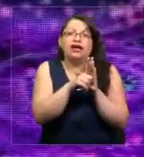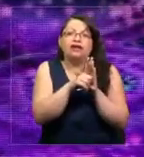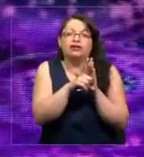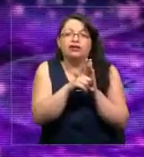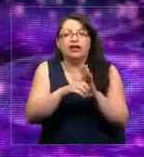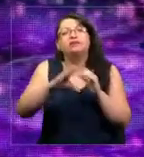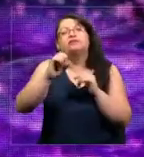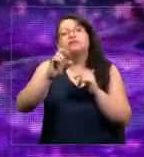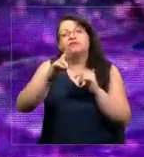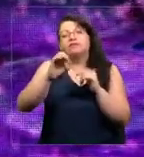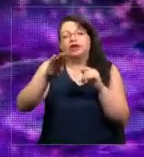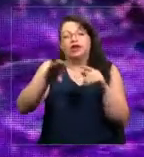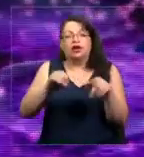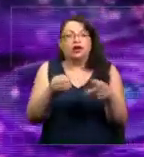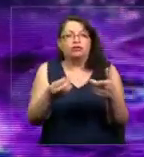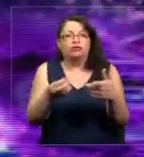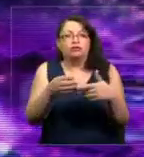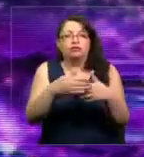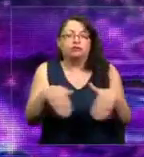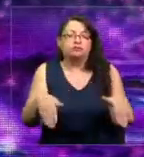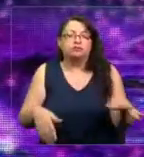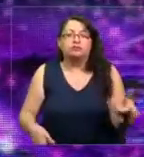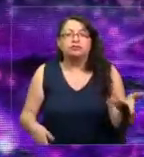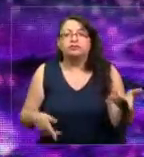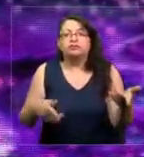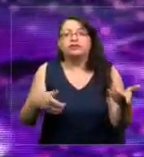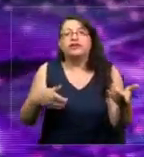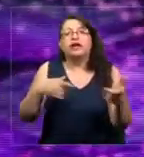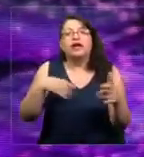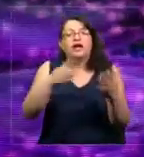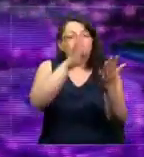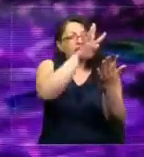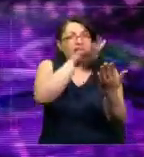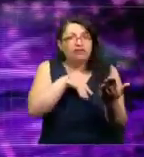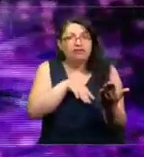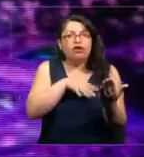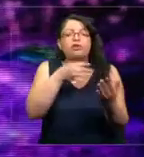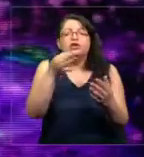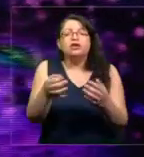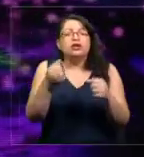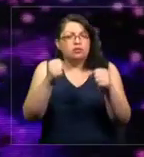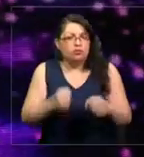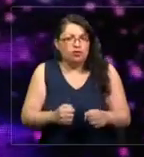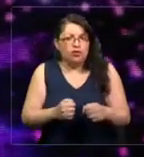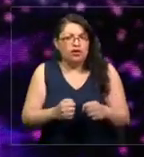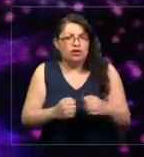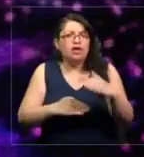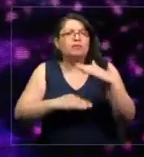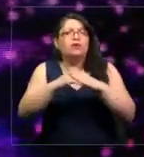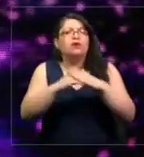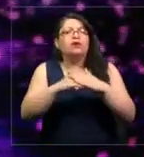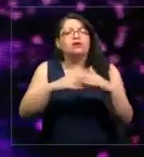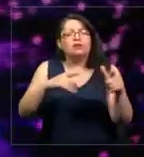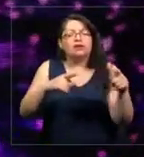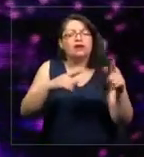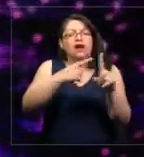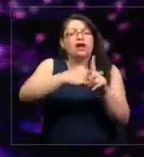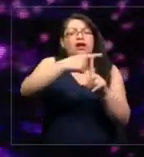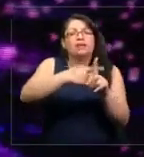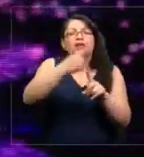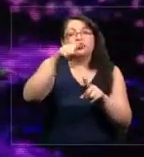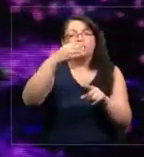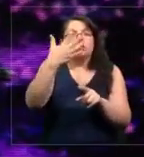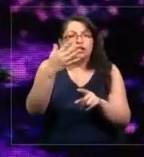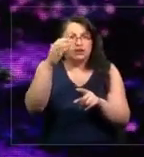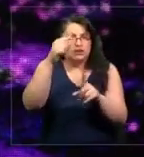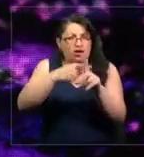El informe 1,5 entonces nos dice que es posible limitar el calentamiento a 1,5 grados, pero va a requerir